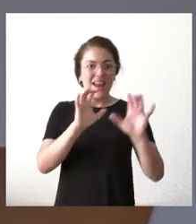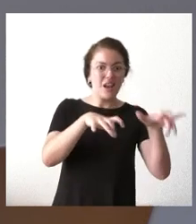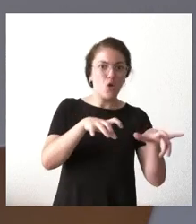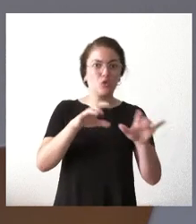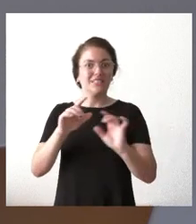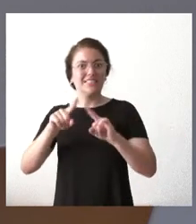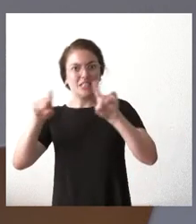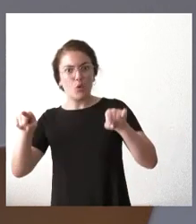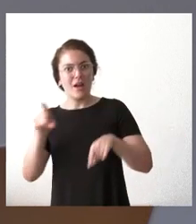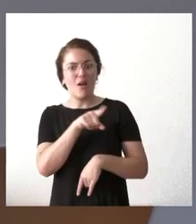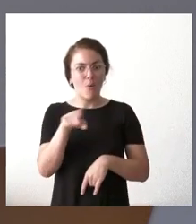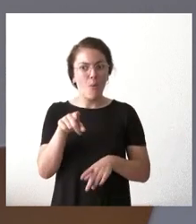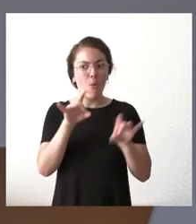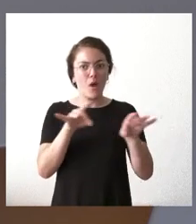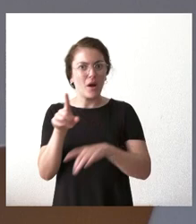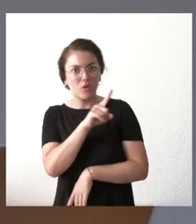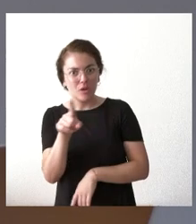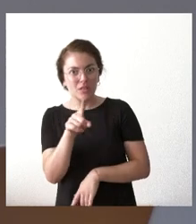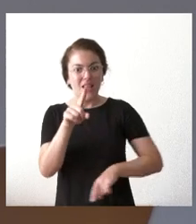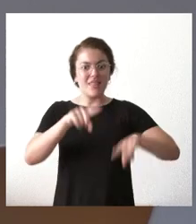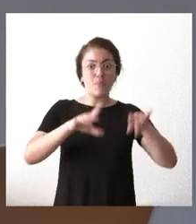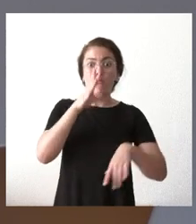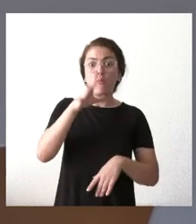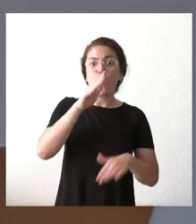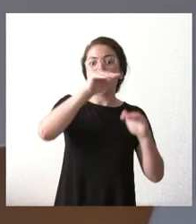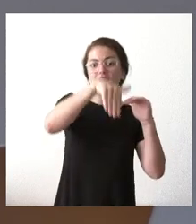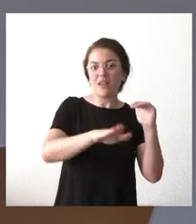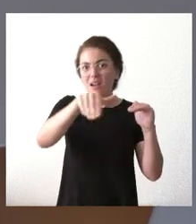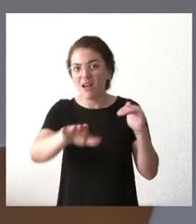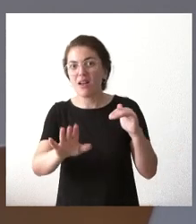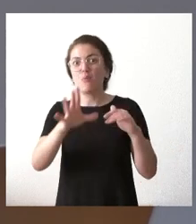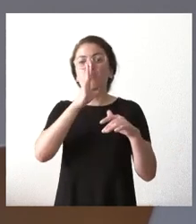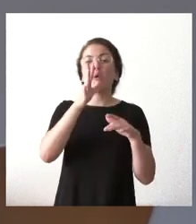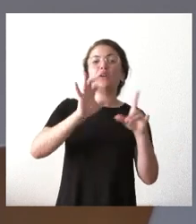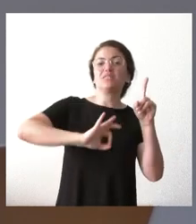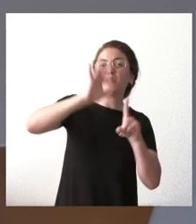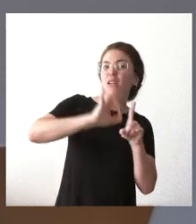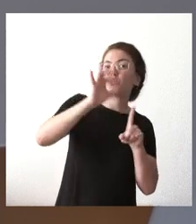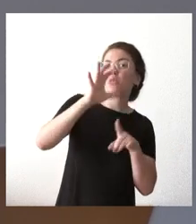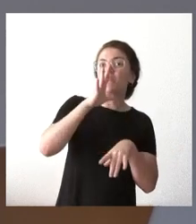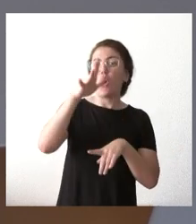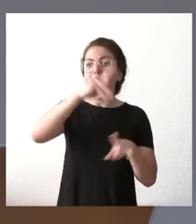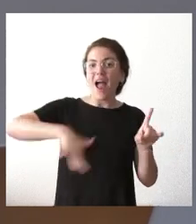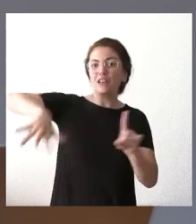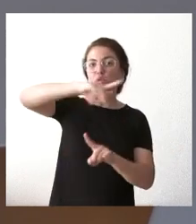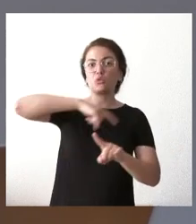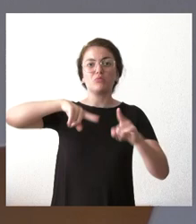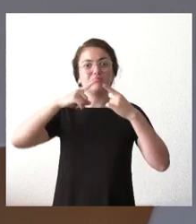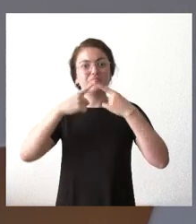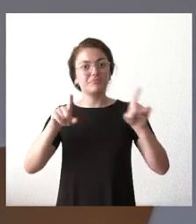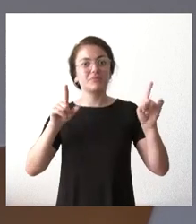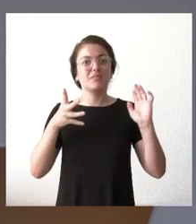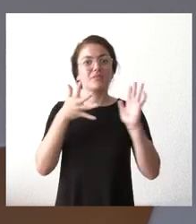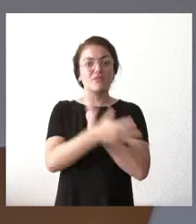no es lo mismo que en condiciones horrográficas en temperaturas en condiciones del entorno y cada lugar tiene